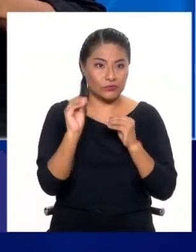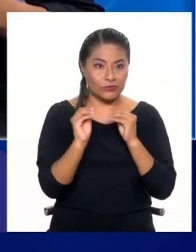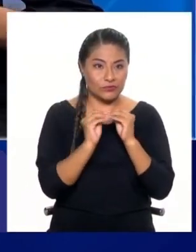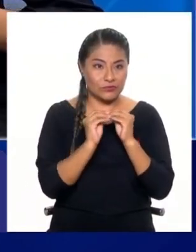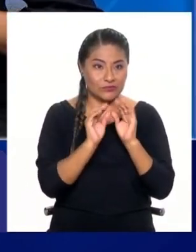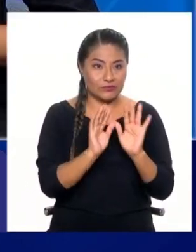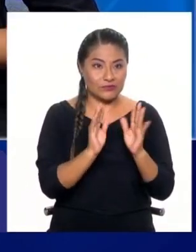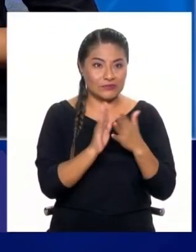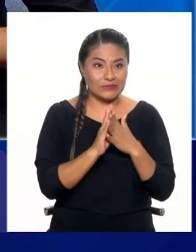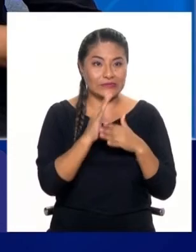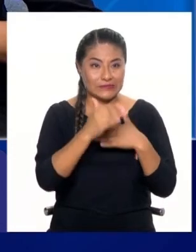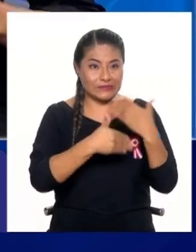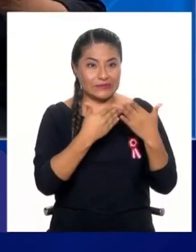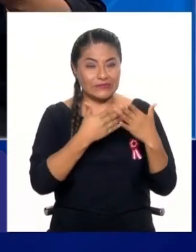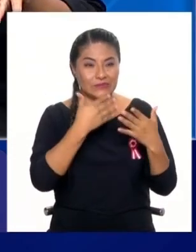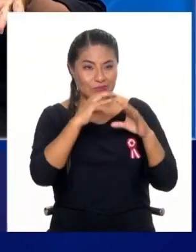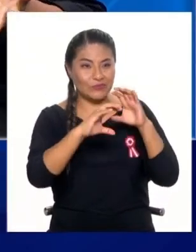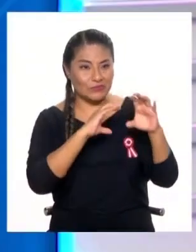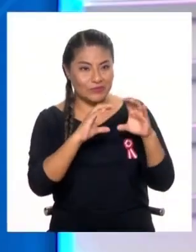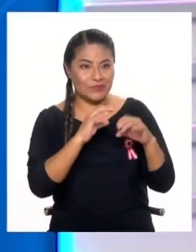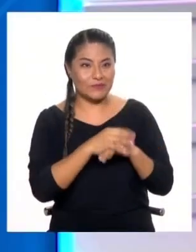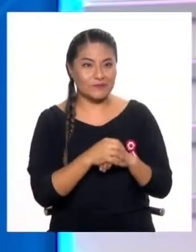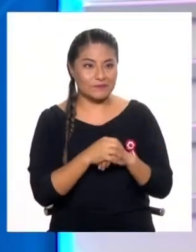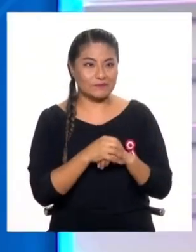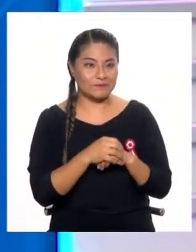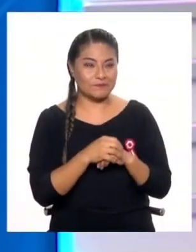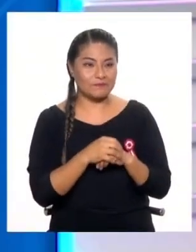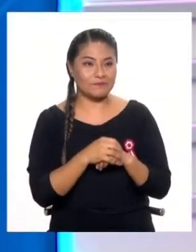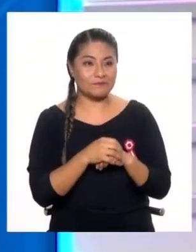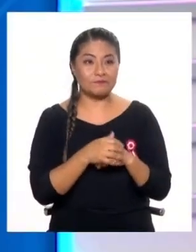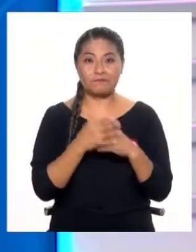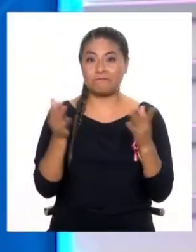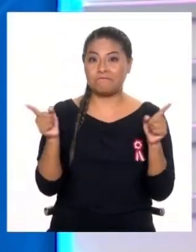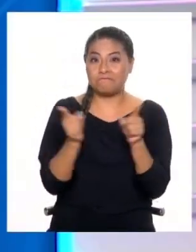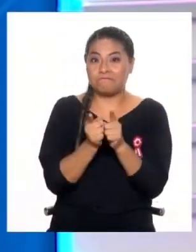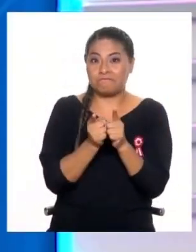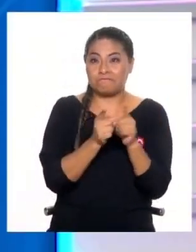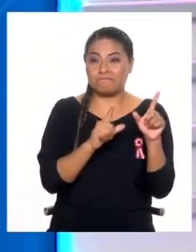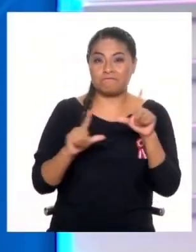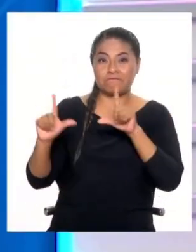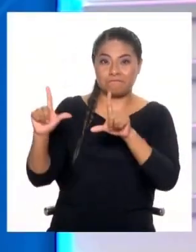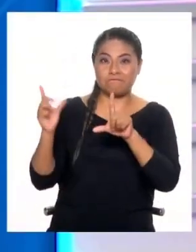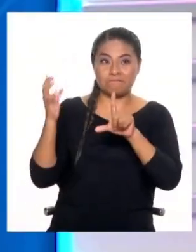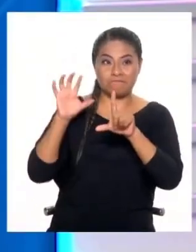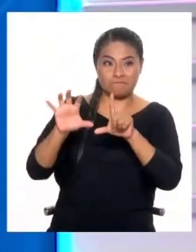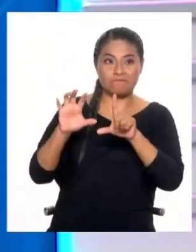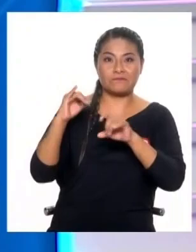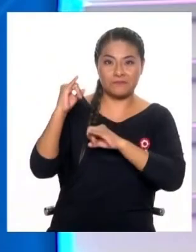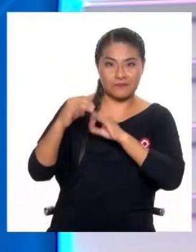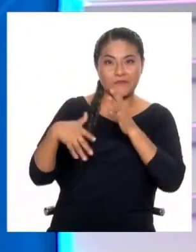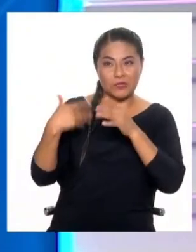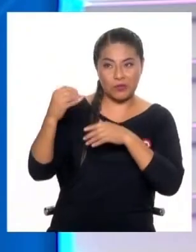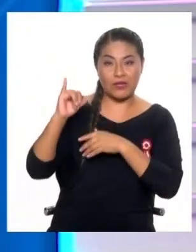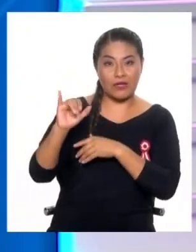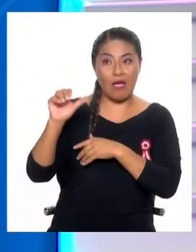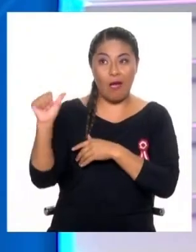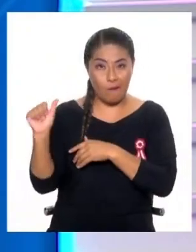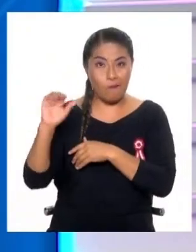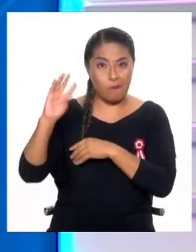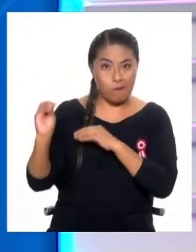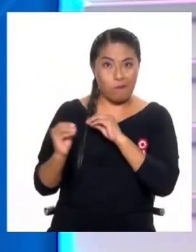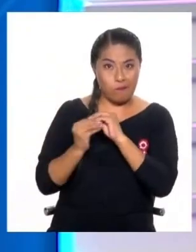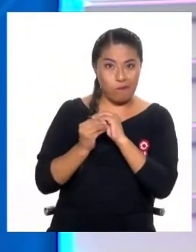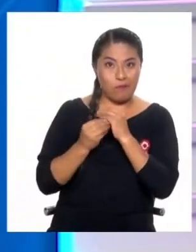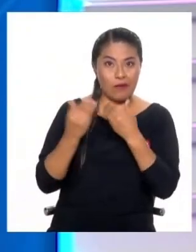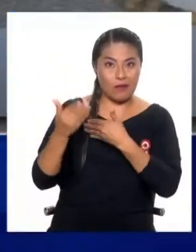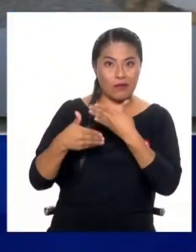dejamos ahí, después volveremos. Y ahora con ustedes cerramos el programa, obviamente volveremos a hablar de inteligencia artificial pronto y lo hacemos con nuestra